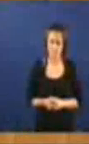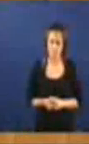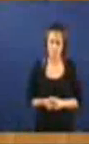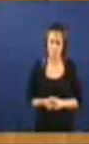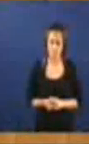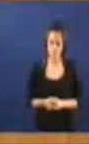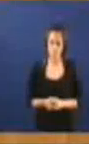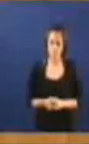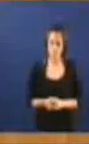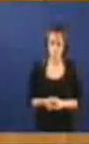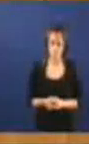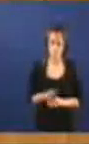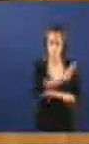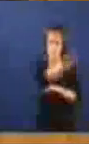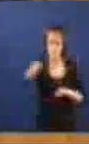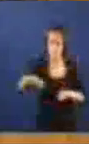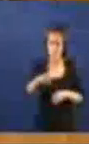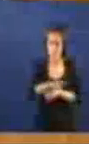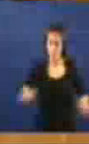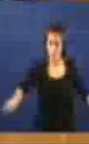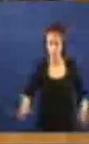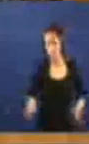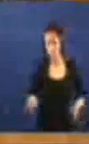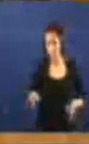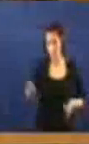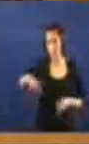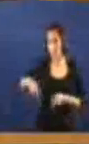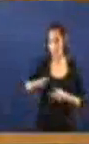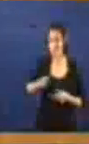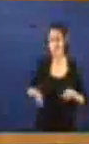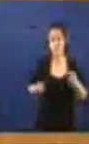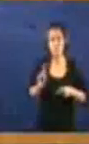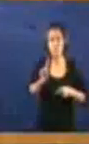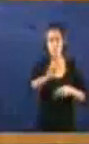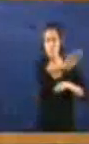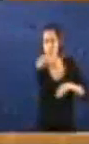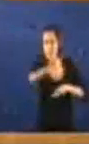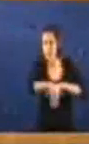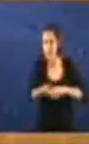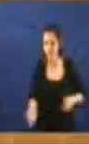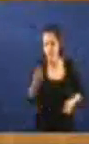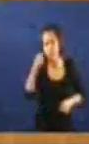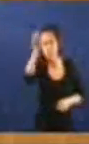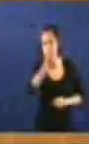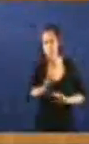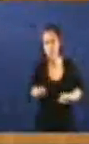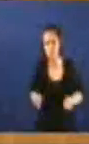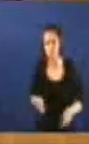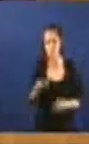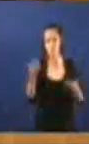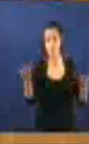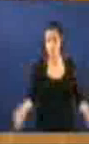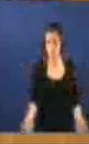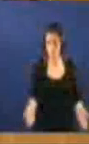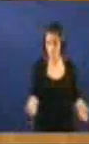E pregunten E a xente Por aí En vez de falar entre ustedes Pregunten Eu que opinan Por o tanto Esta